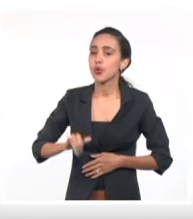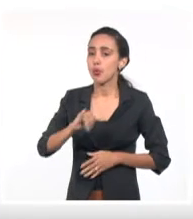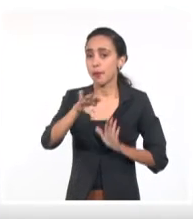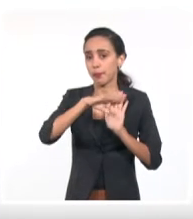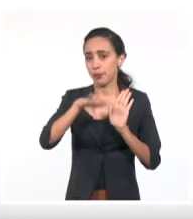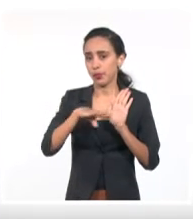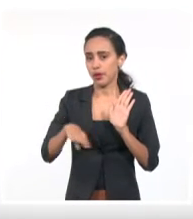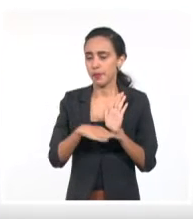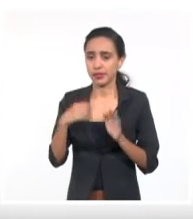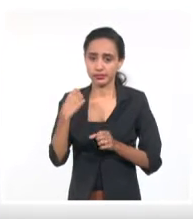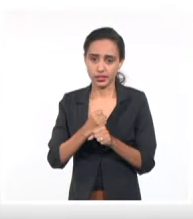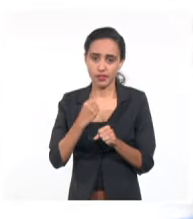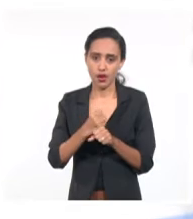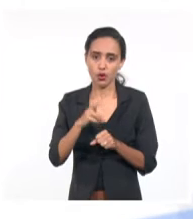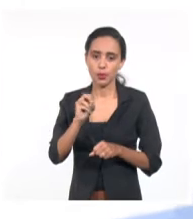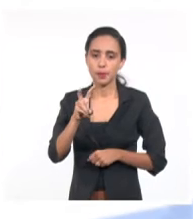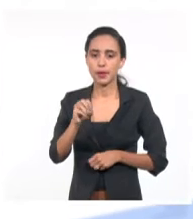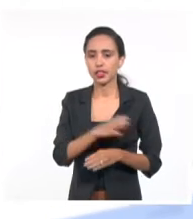2030.